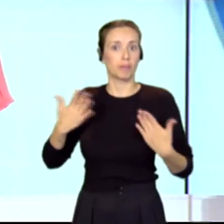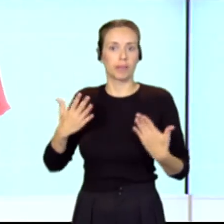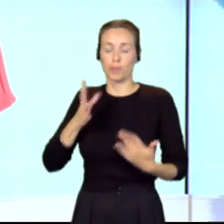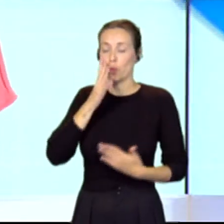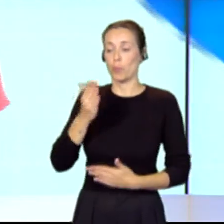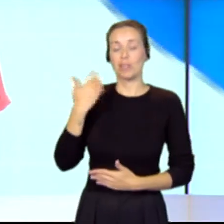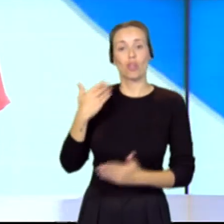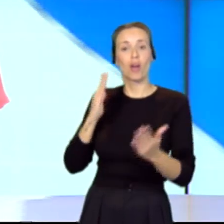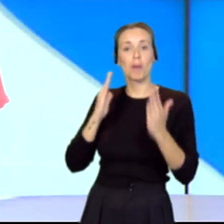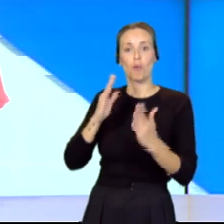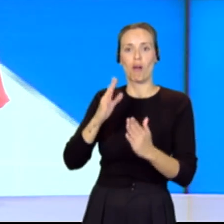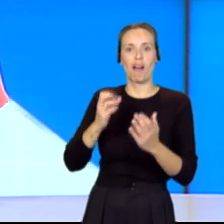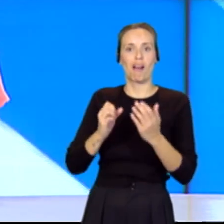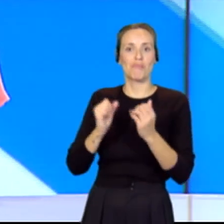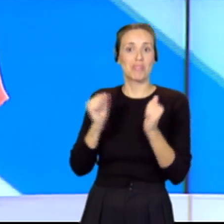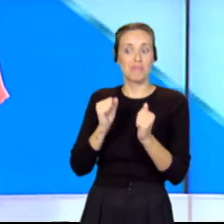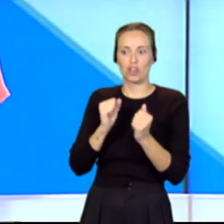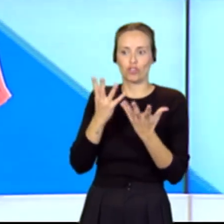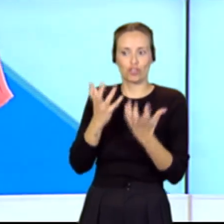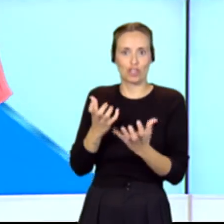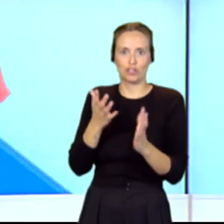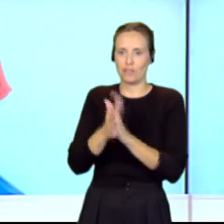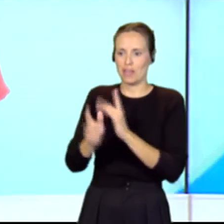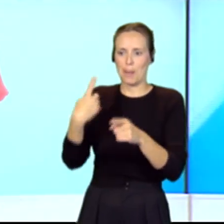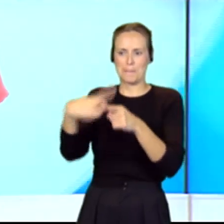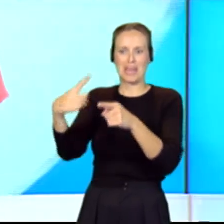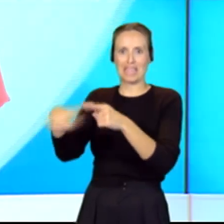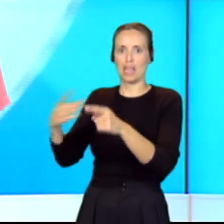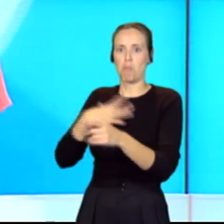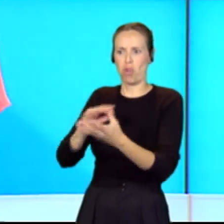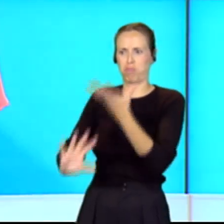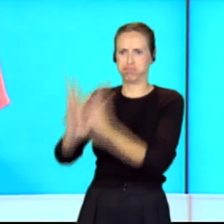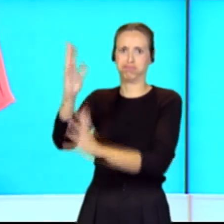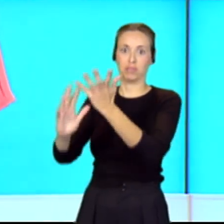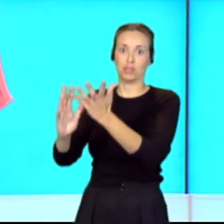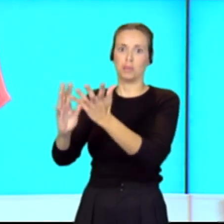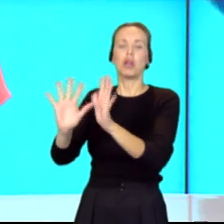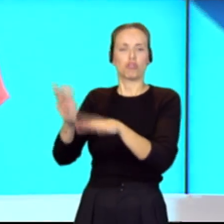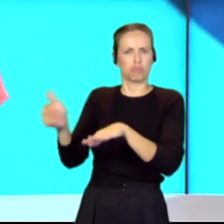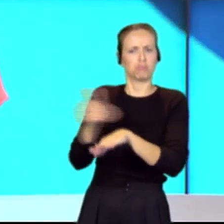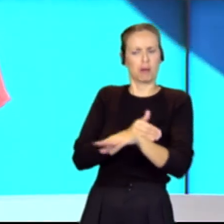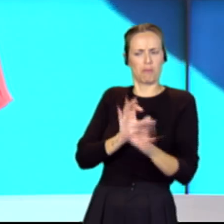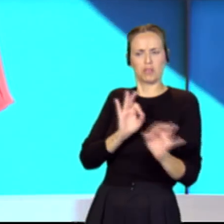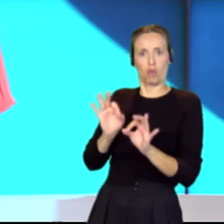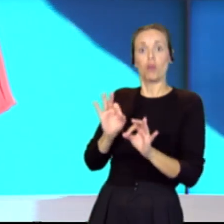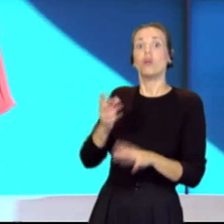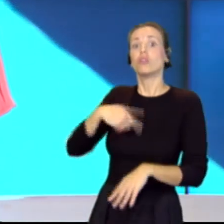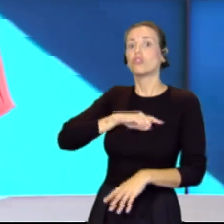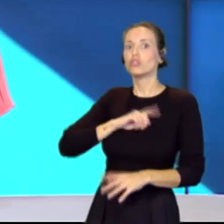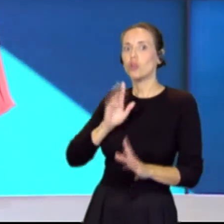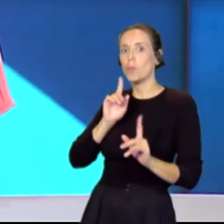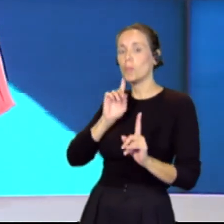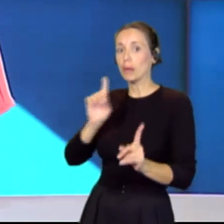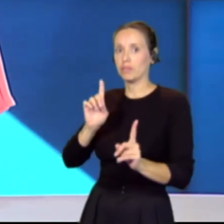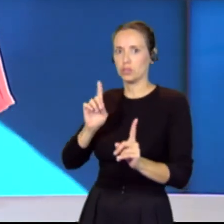y por lo tanto hay mucho material disponible. Y no solamente nos preparamos con la prevención, con un dispositivo mucho mayor